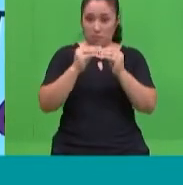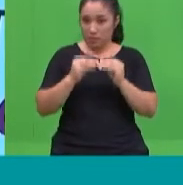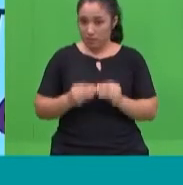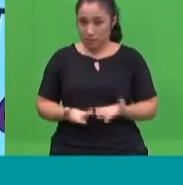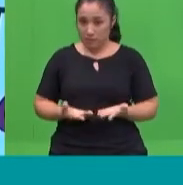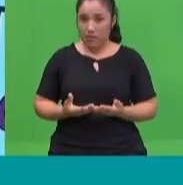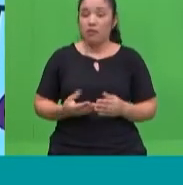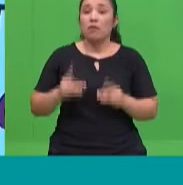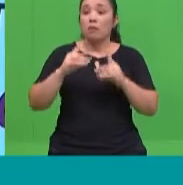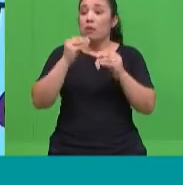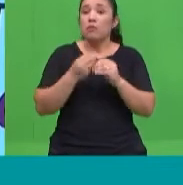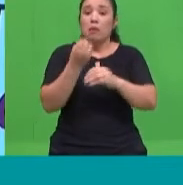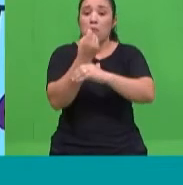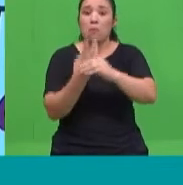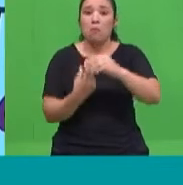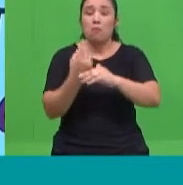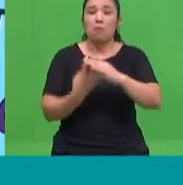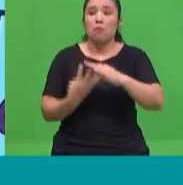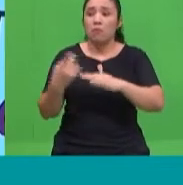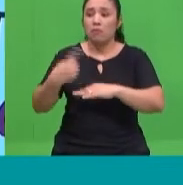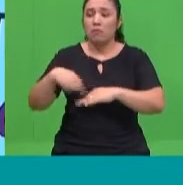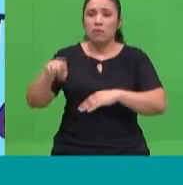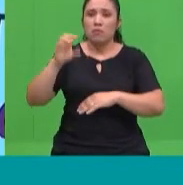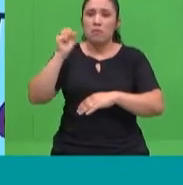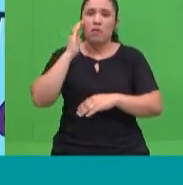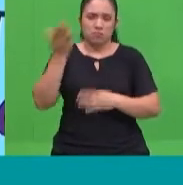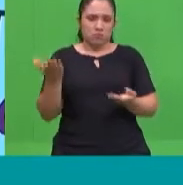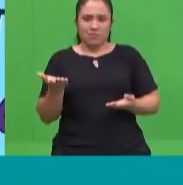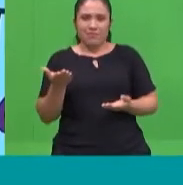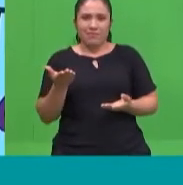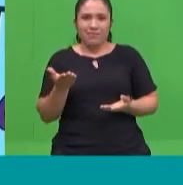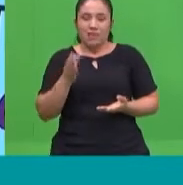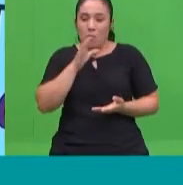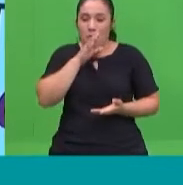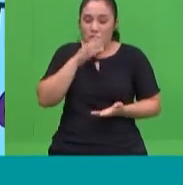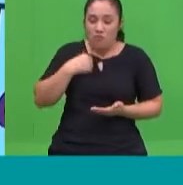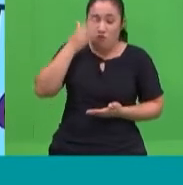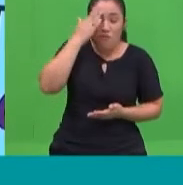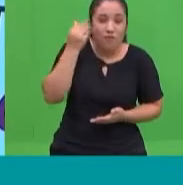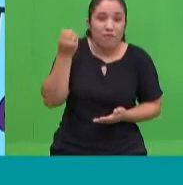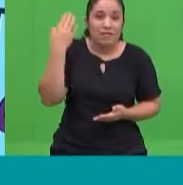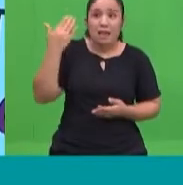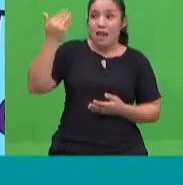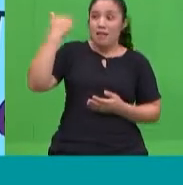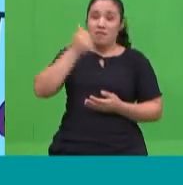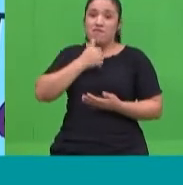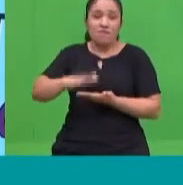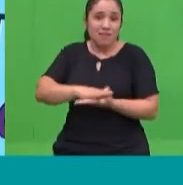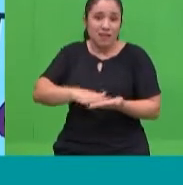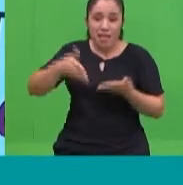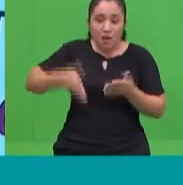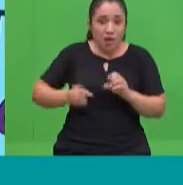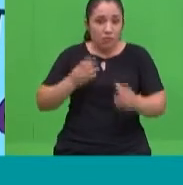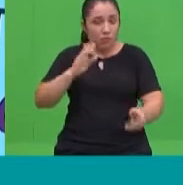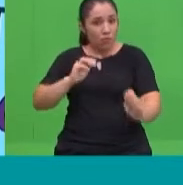factores. Eso nos obliga a tener que organizarnos, a tener todo el tiempo necesario para buscar la información suficiente para